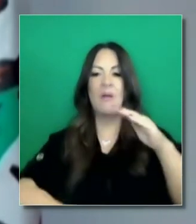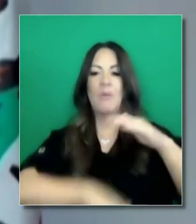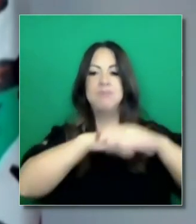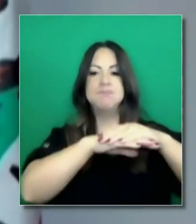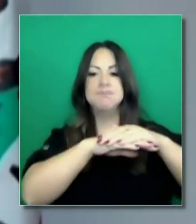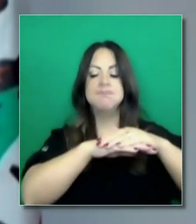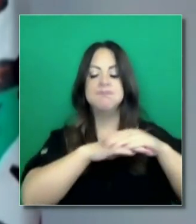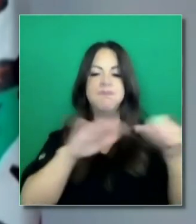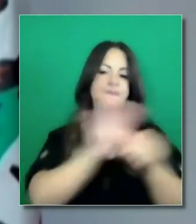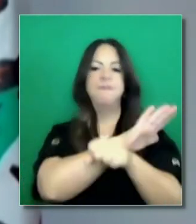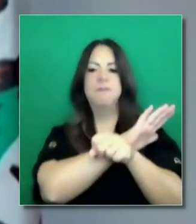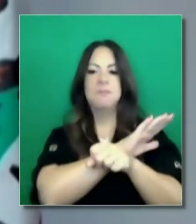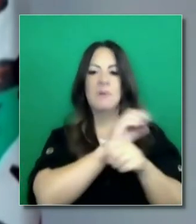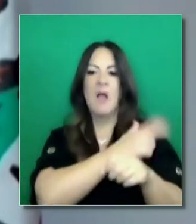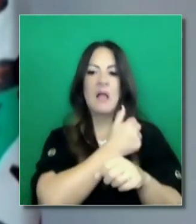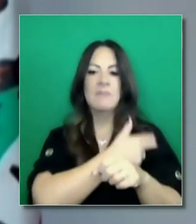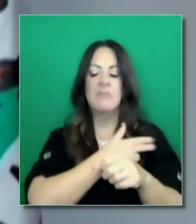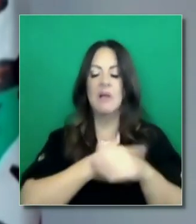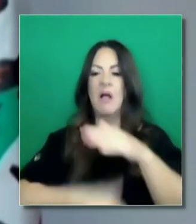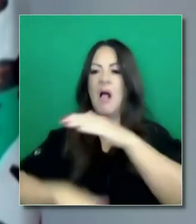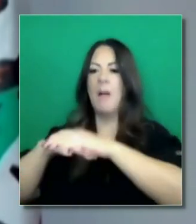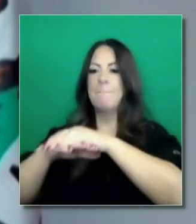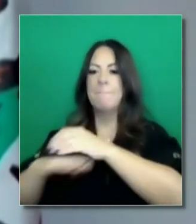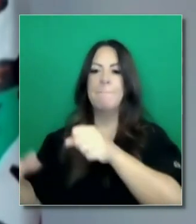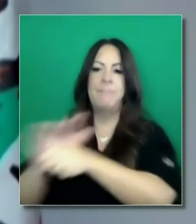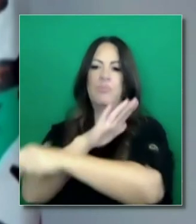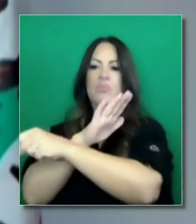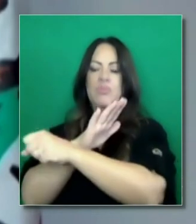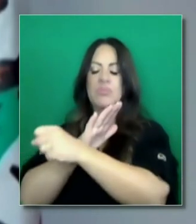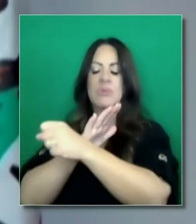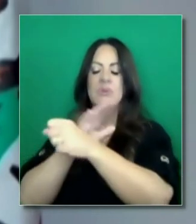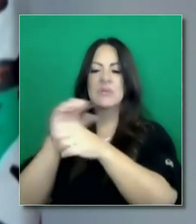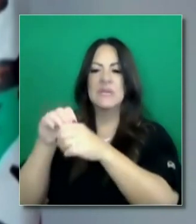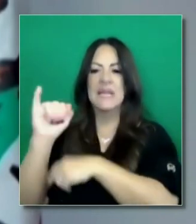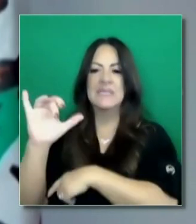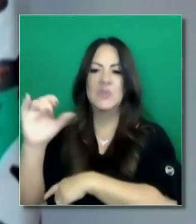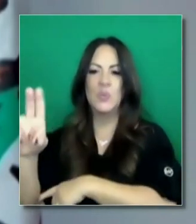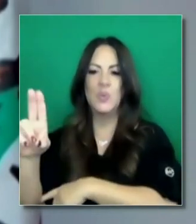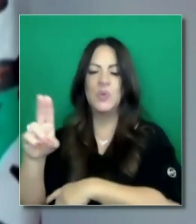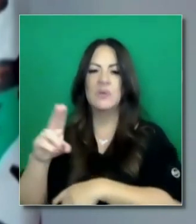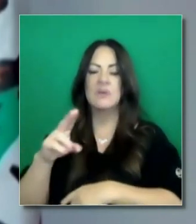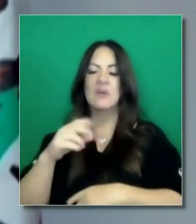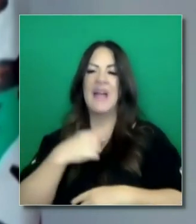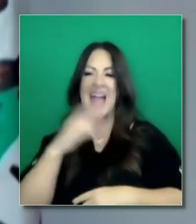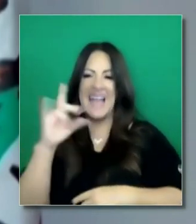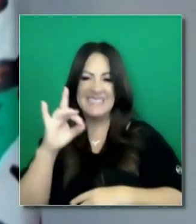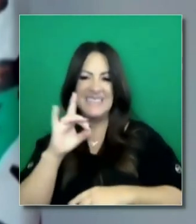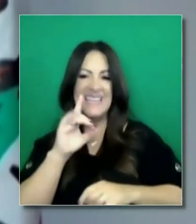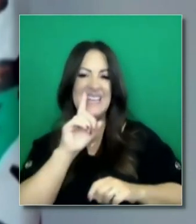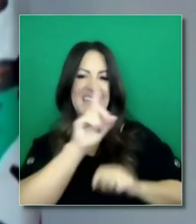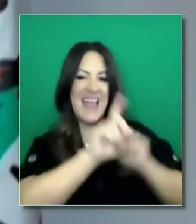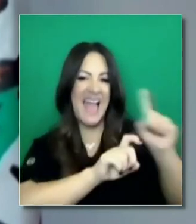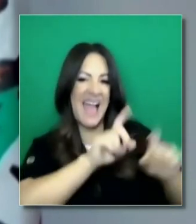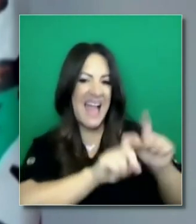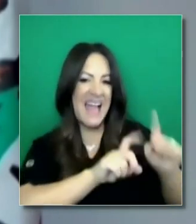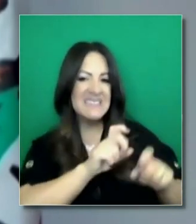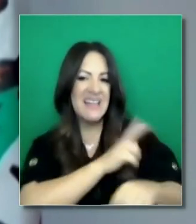hospitales y cuidados intensivos. Cuando yo hablo de los líderes en los hospitales, están preocupados.